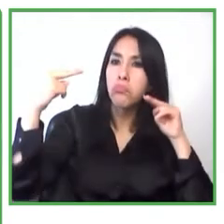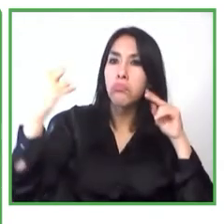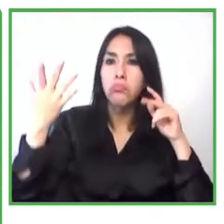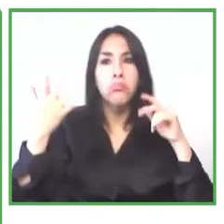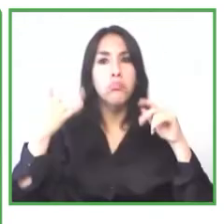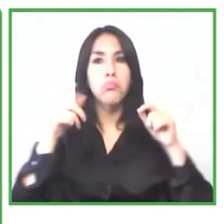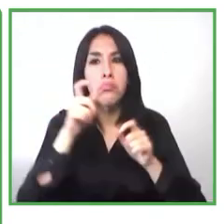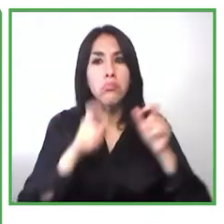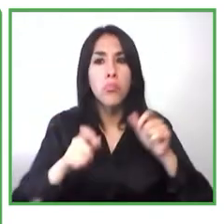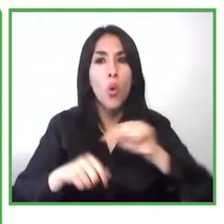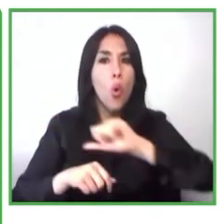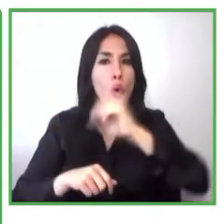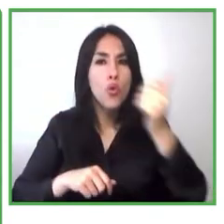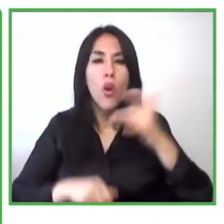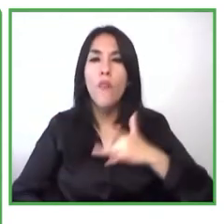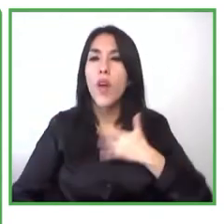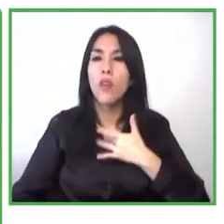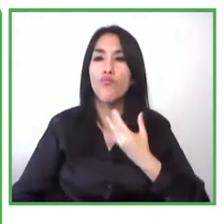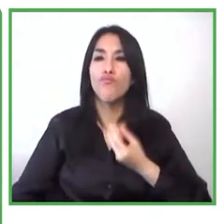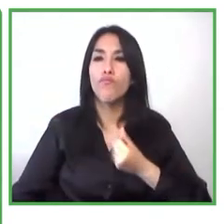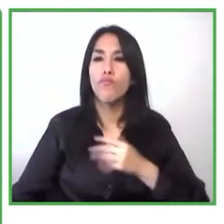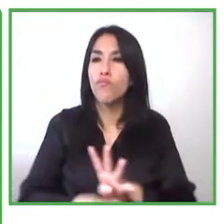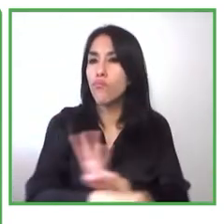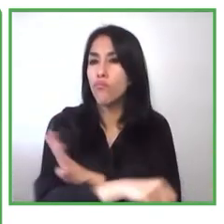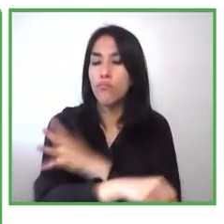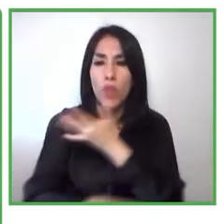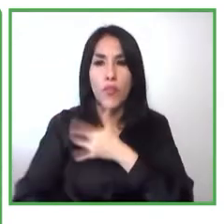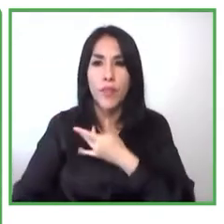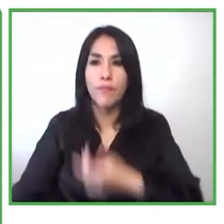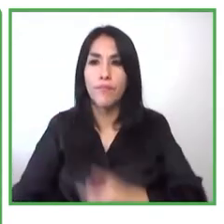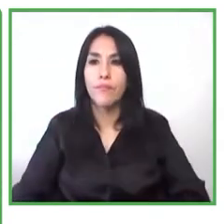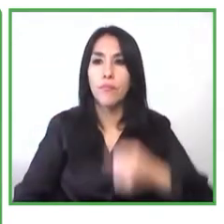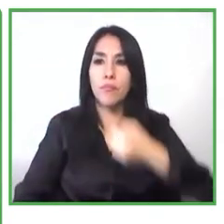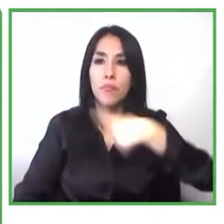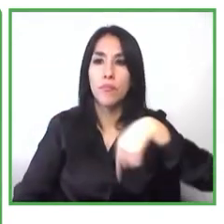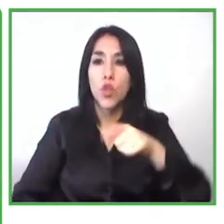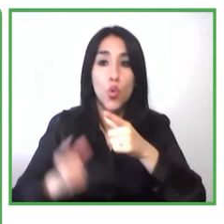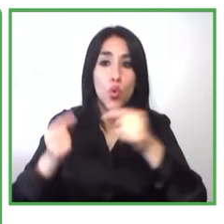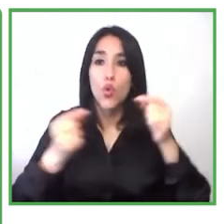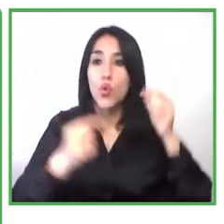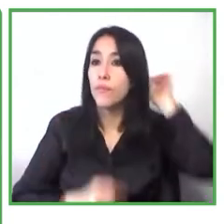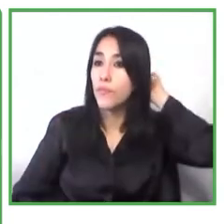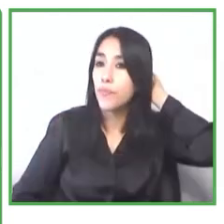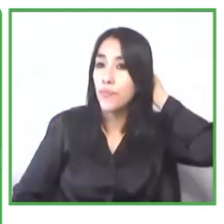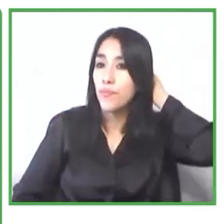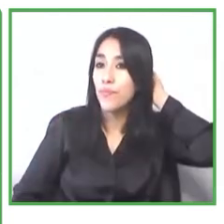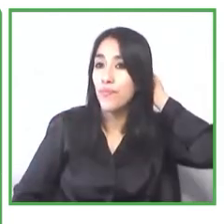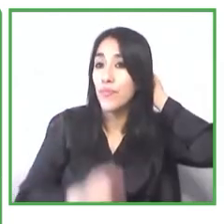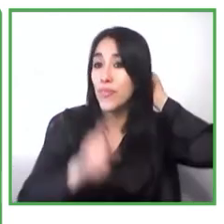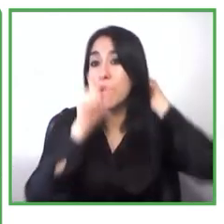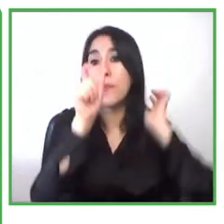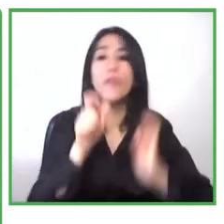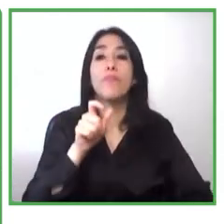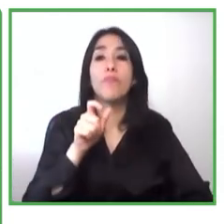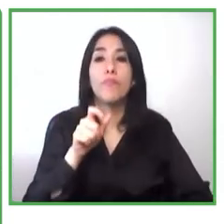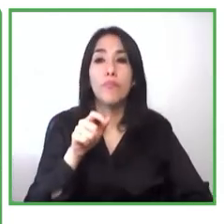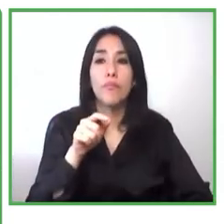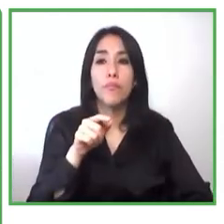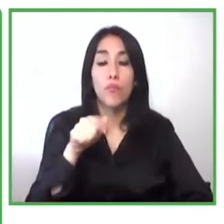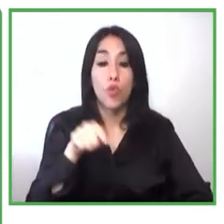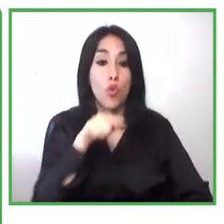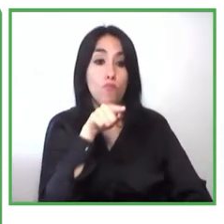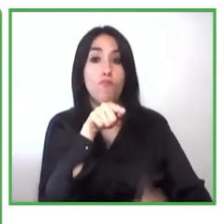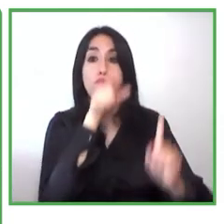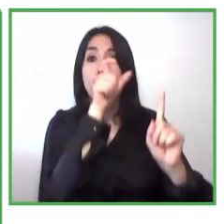que los co-creamos con personas expertas en emprendimiento pero también expertas en trabajar con personas en situación de discapacidad